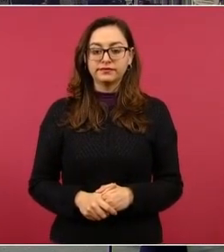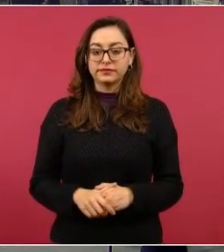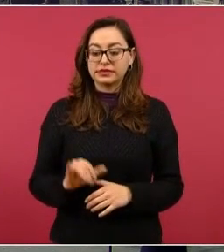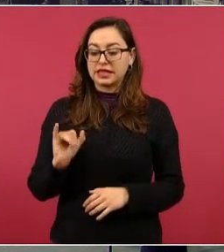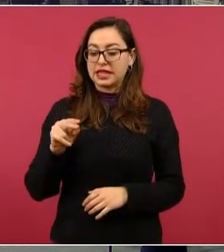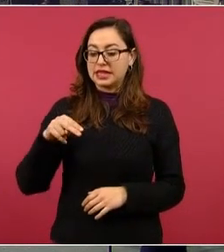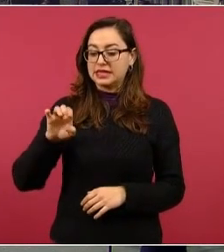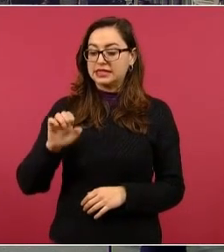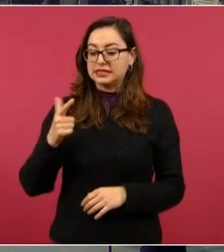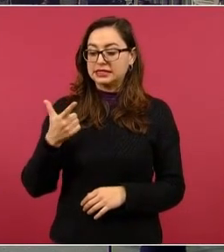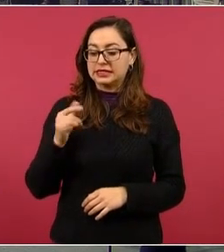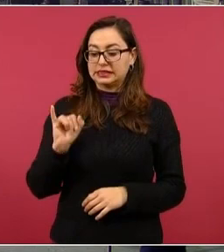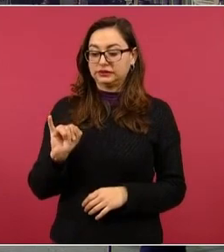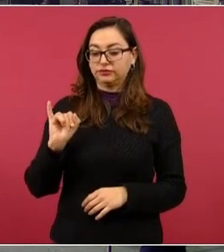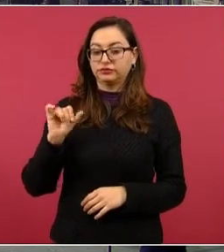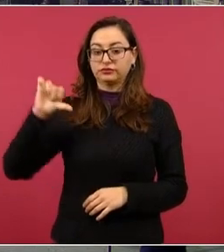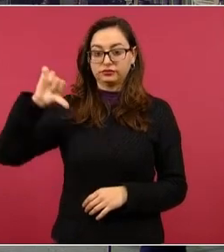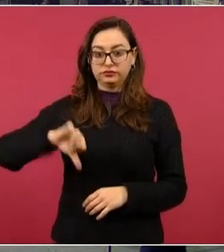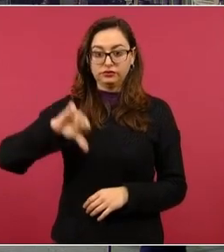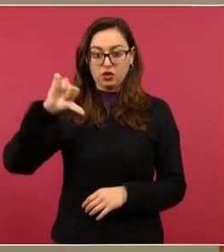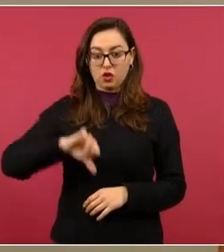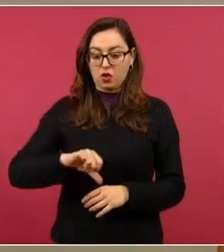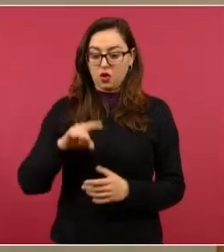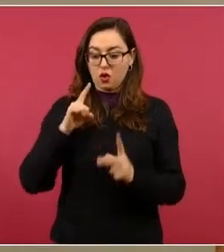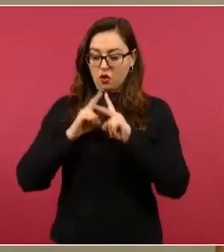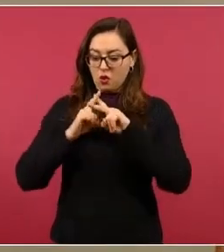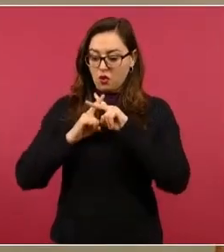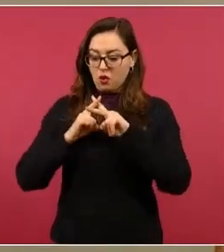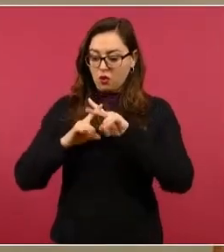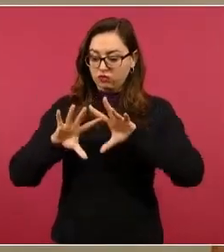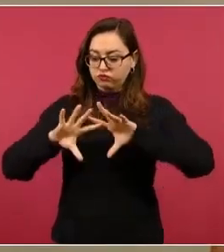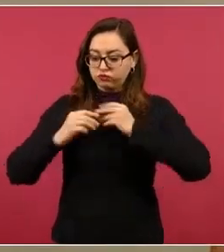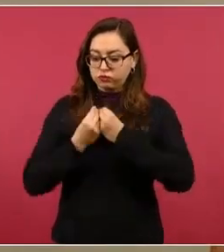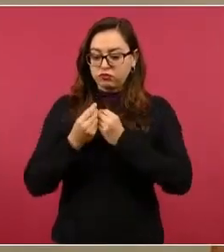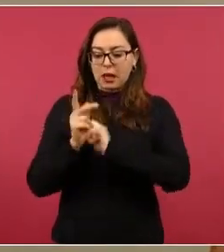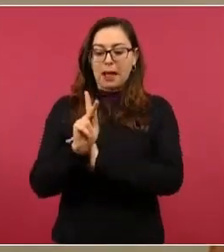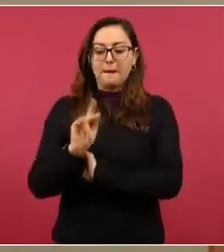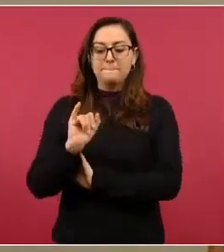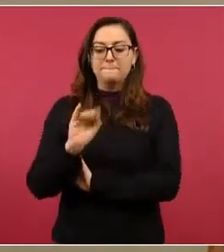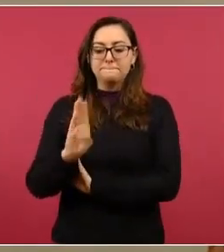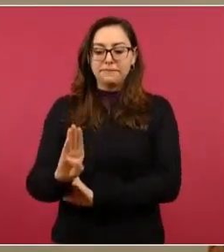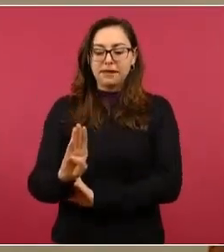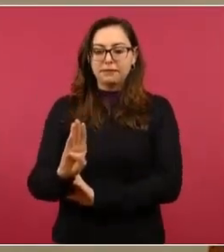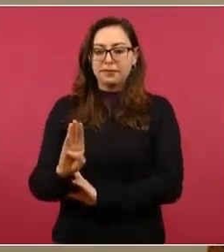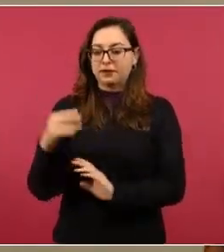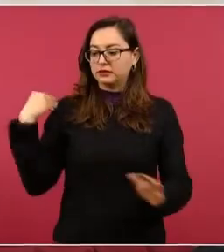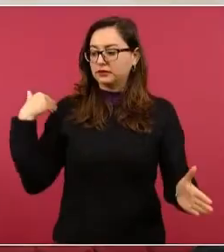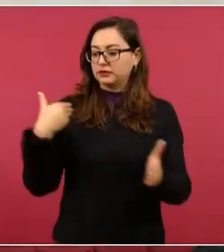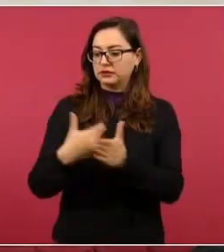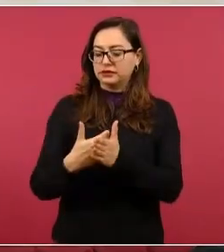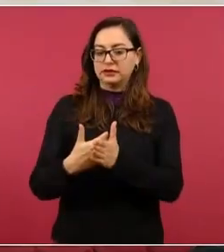hoy el Producto Interno Bruto del tercer trimestre y da